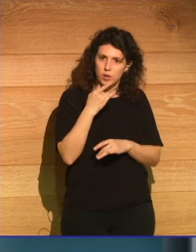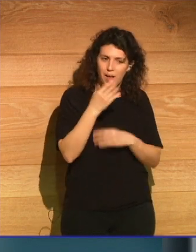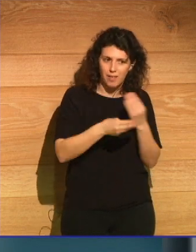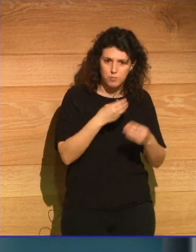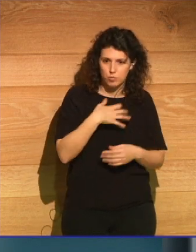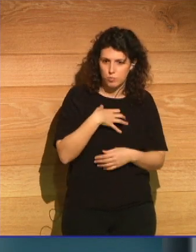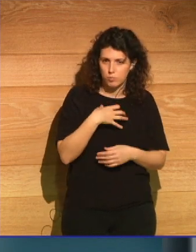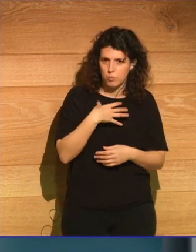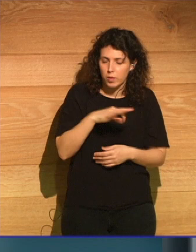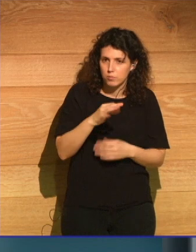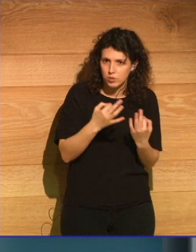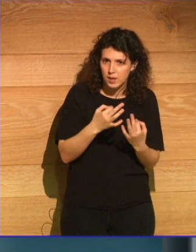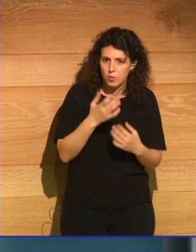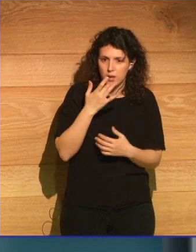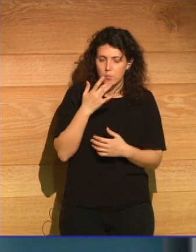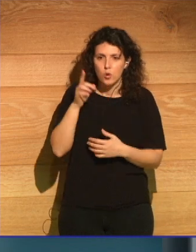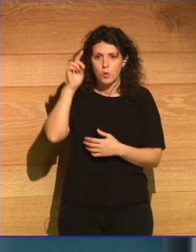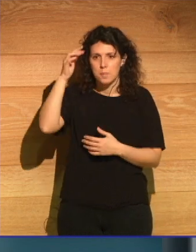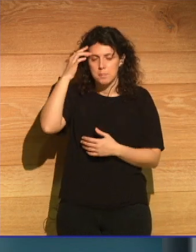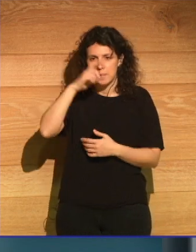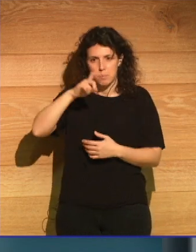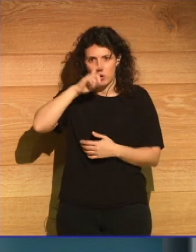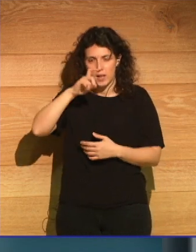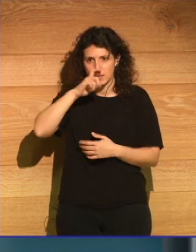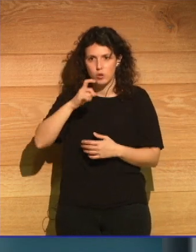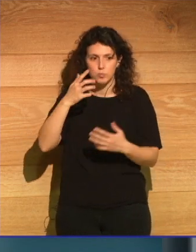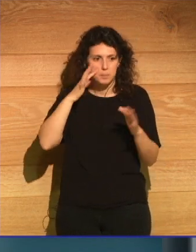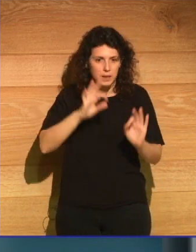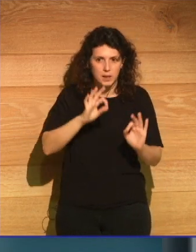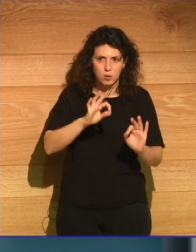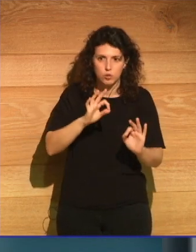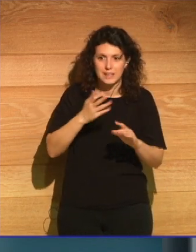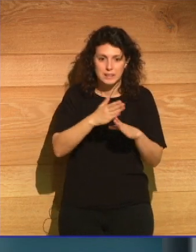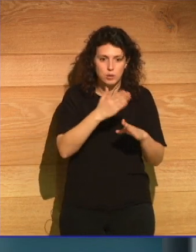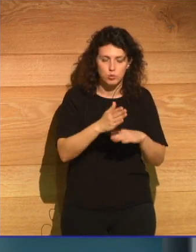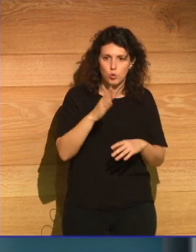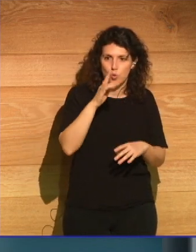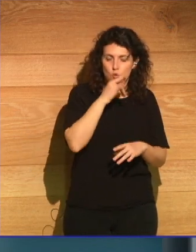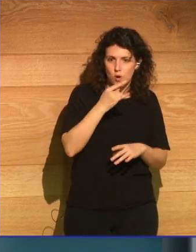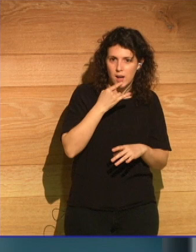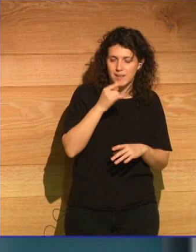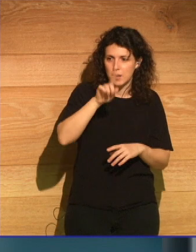las memorias de los peligros del desecho nuclear se haya desvanecido y la curiosidad de las personas,